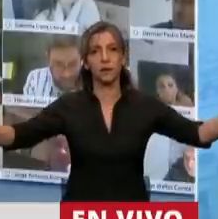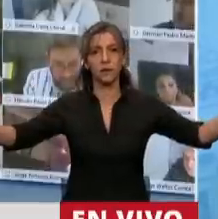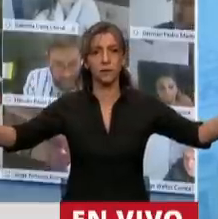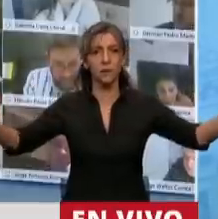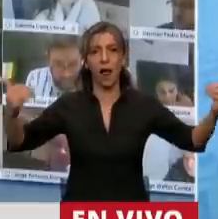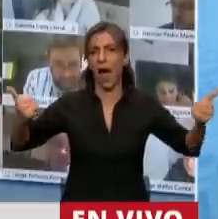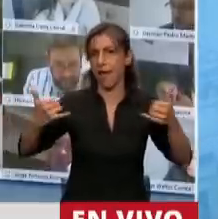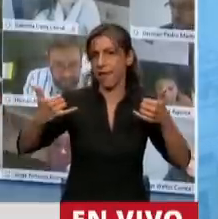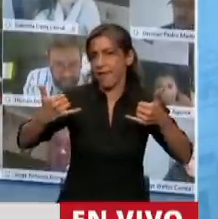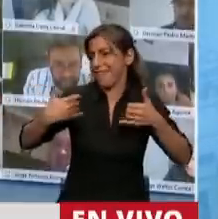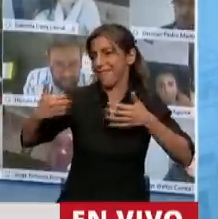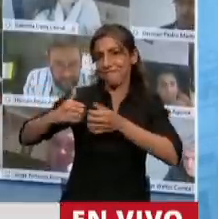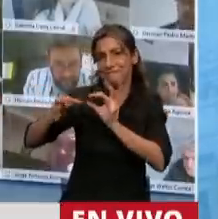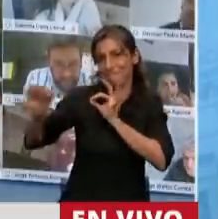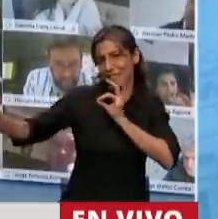Sí,